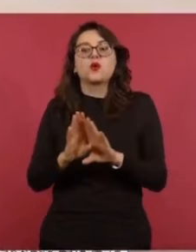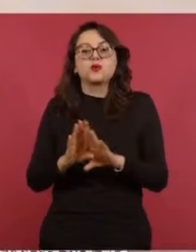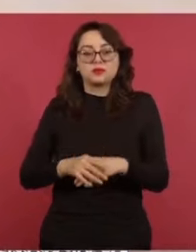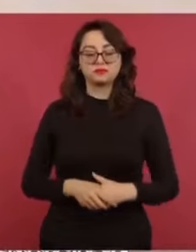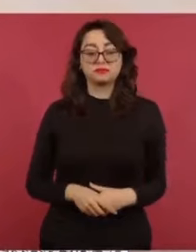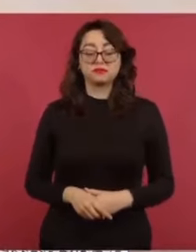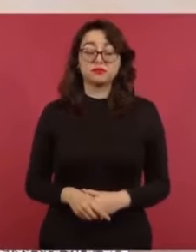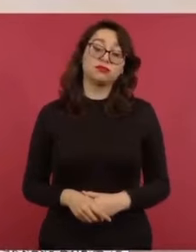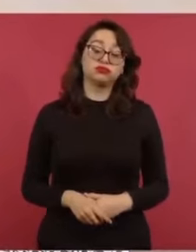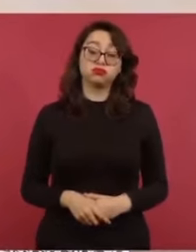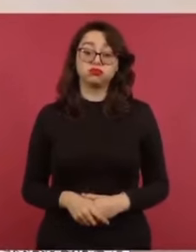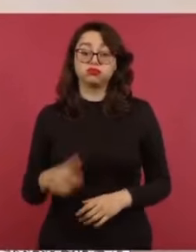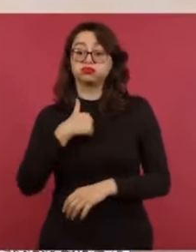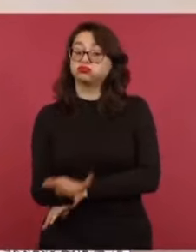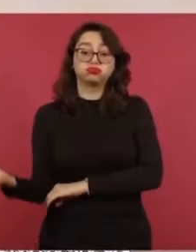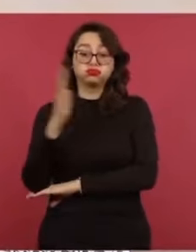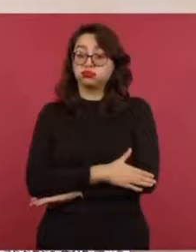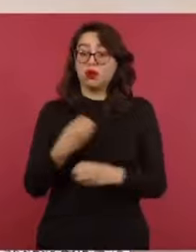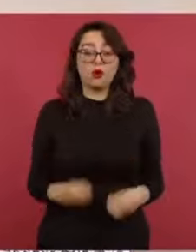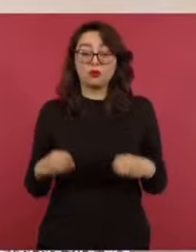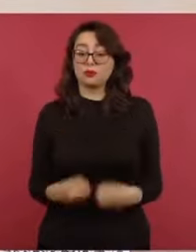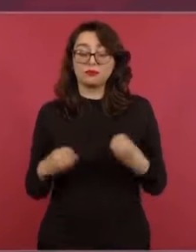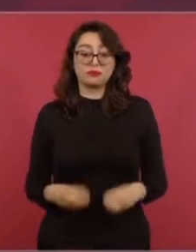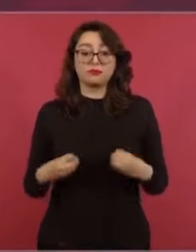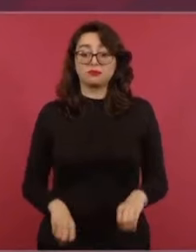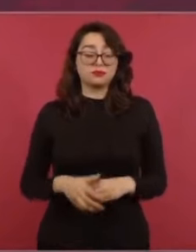el día ocupado, hasta la noche.